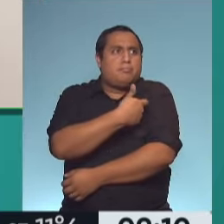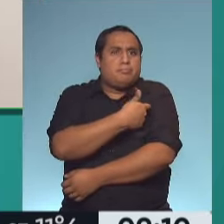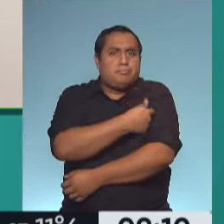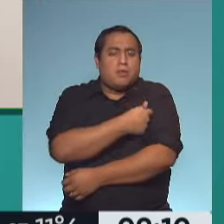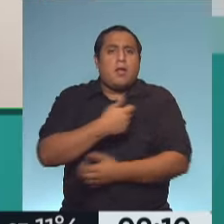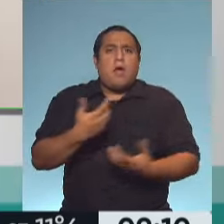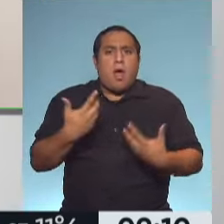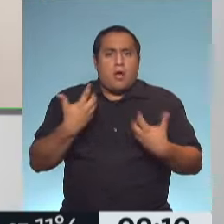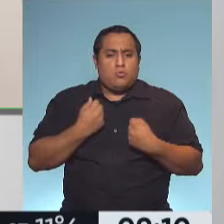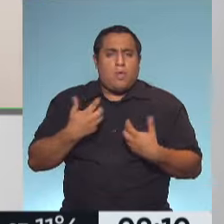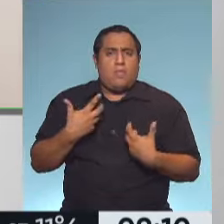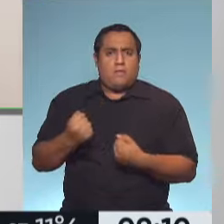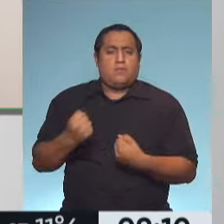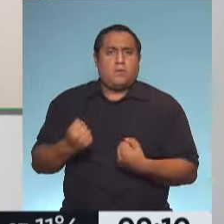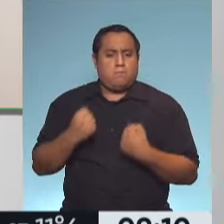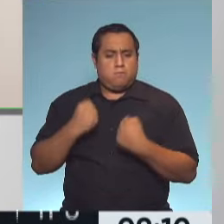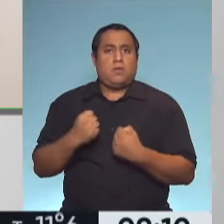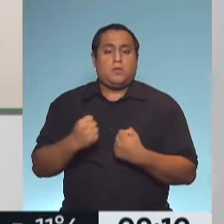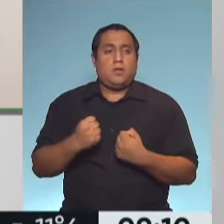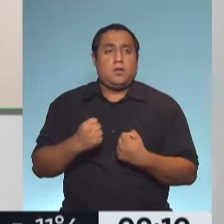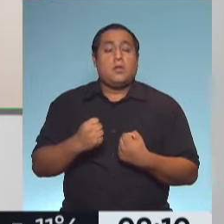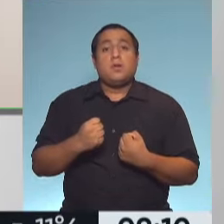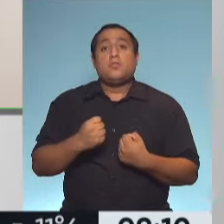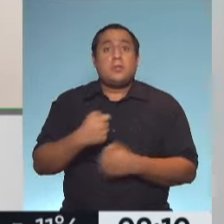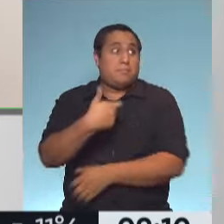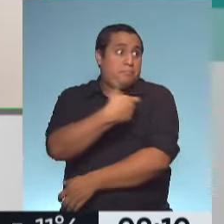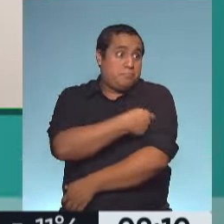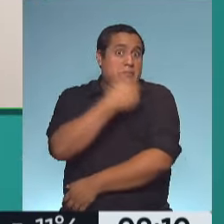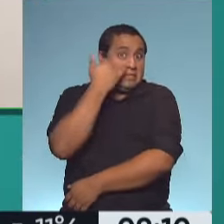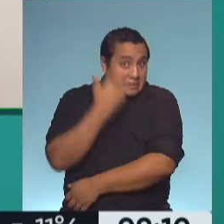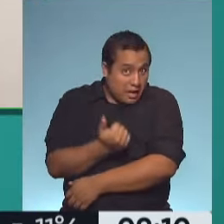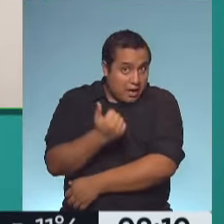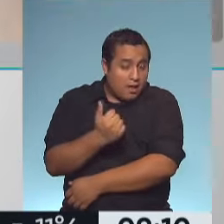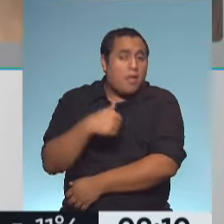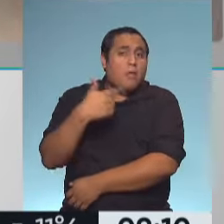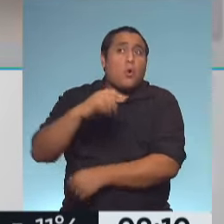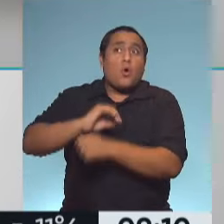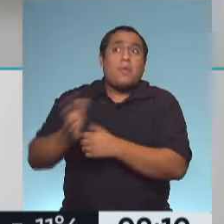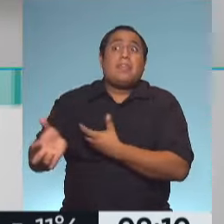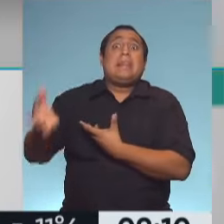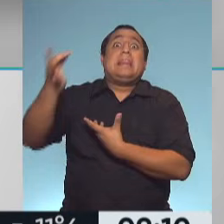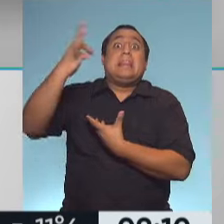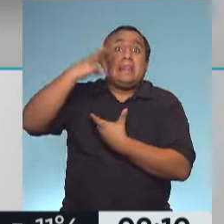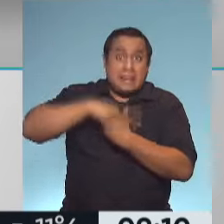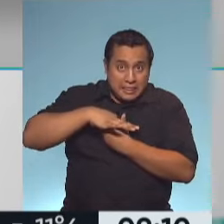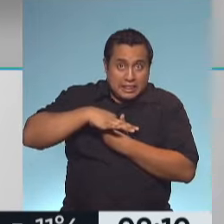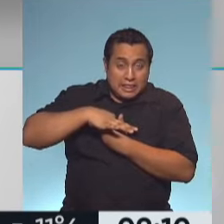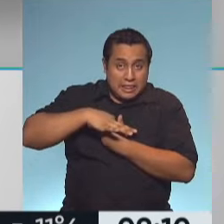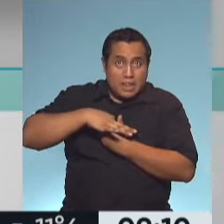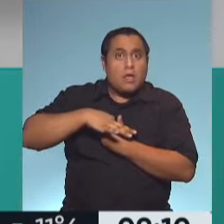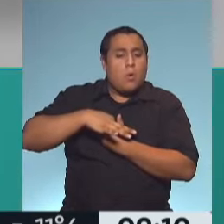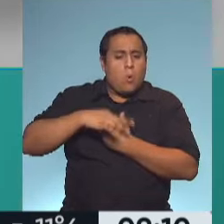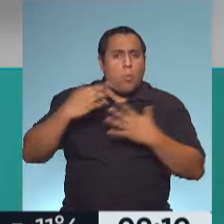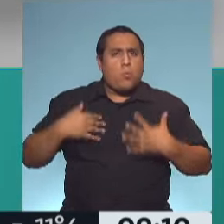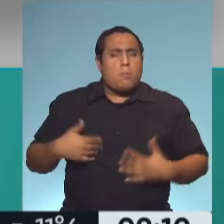positivo para combatir el COVID. Entonces, estos pacientes que están con un sistema inmunitario activado por la vacuna antigripal, si se enfrentaran ante el virus, tienen un